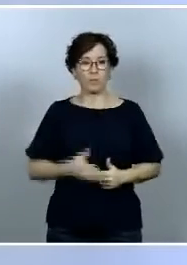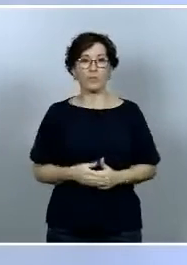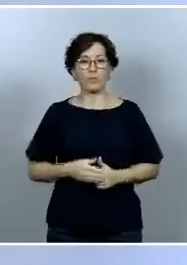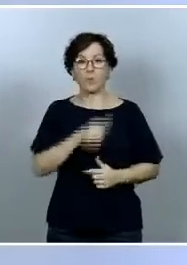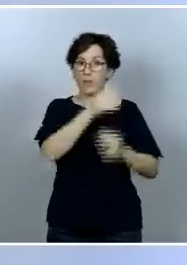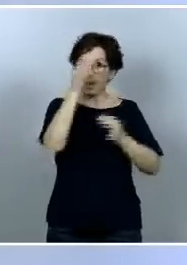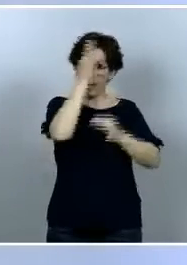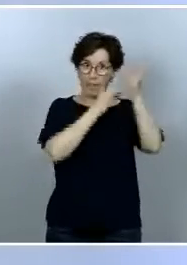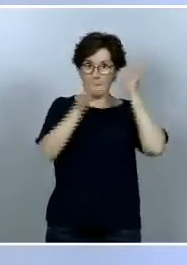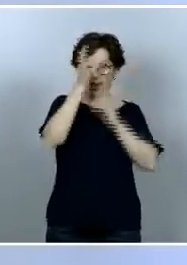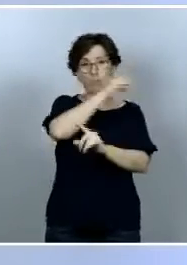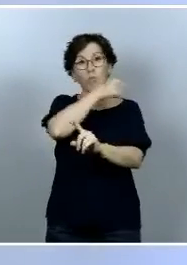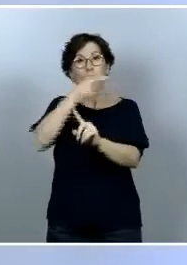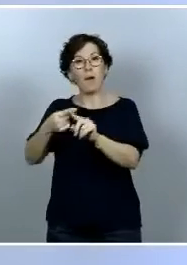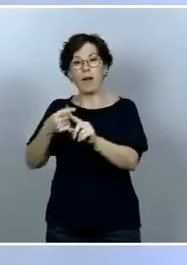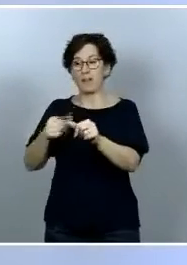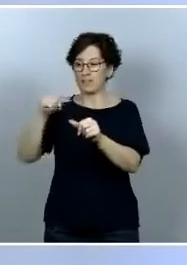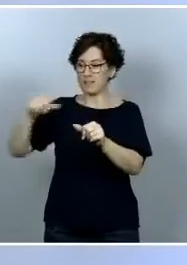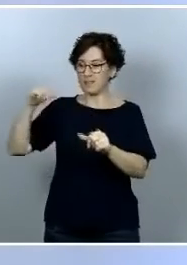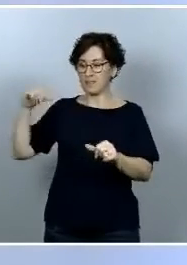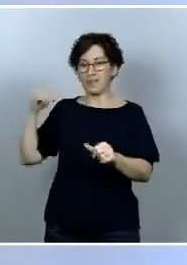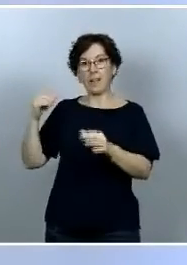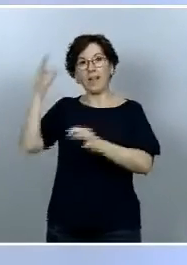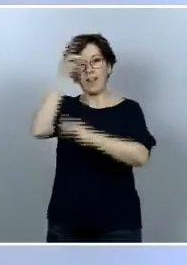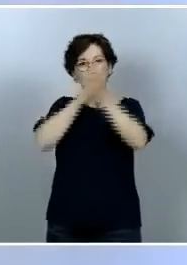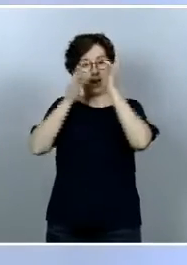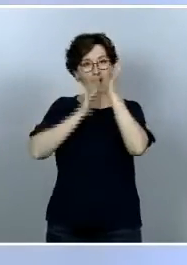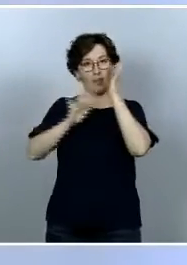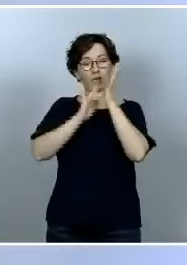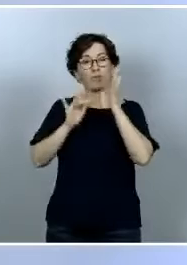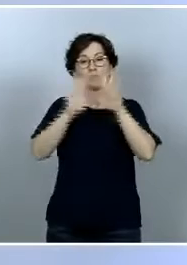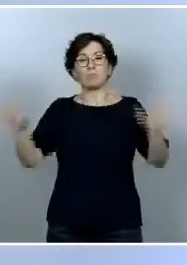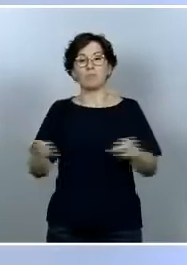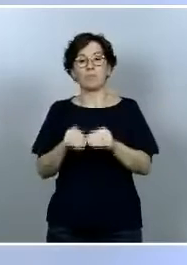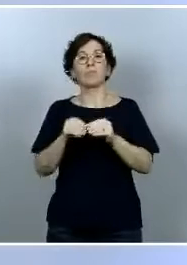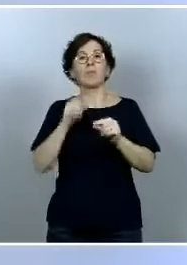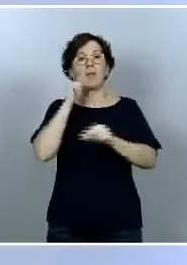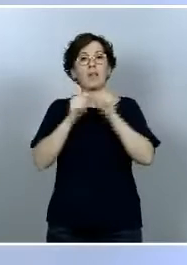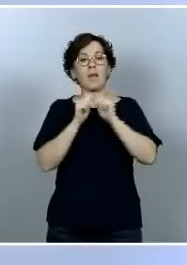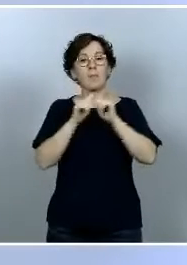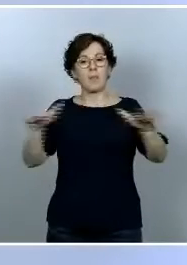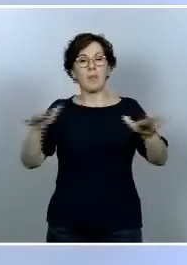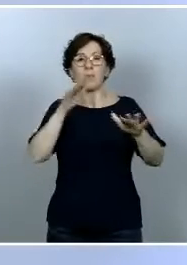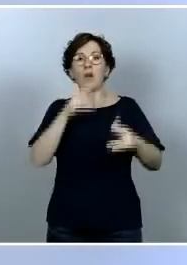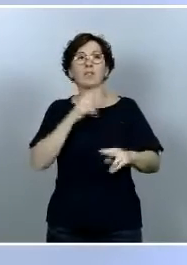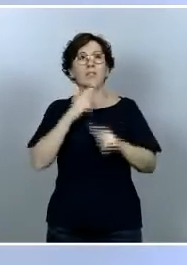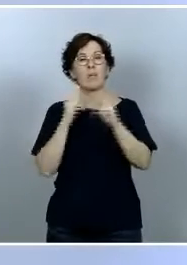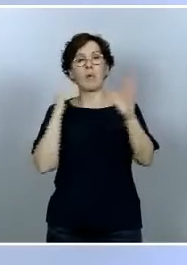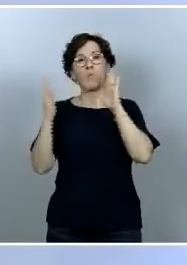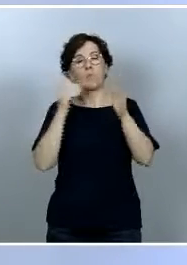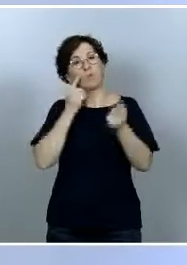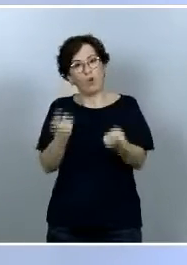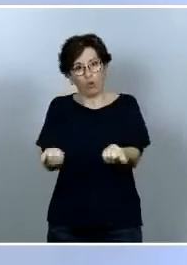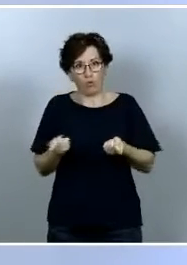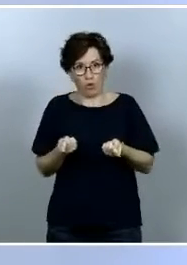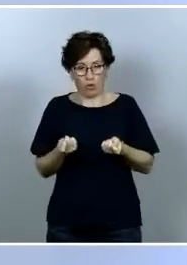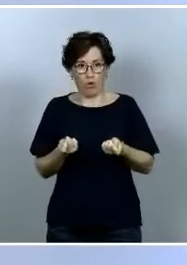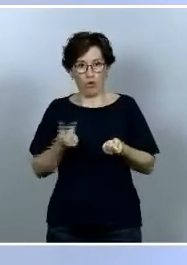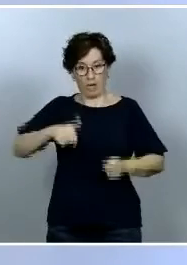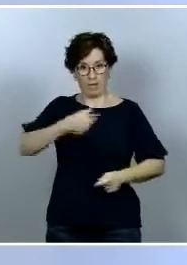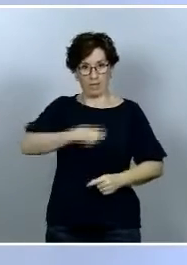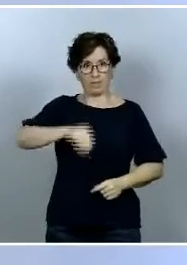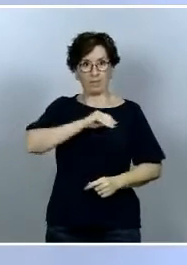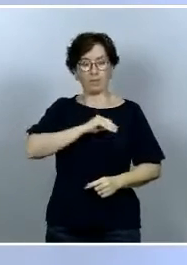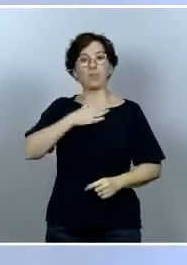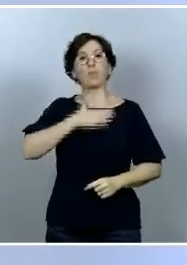hemos ido dando a conocer los últimos días, indican que la epidemia está en una fase de control en nuestro país y eso me permite pasar a la segunda